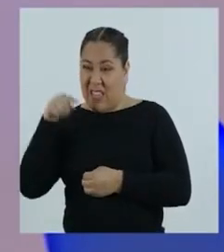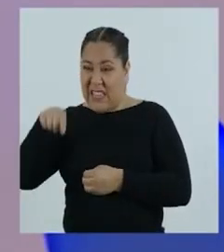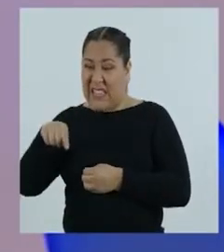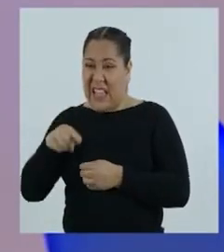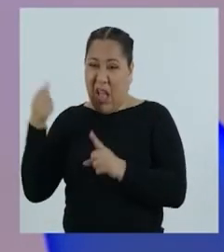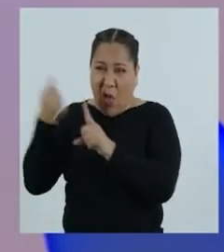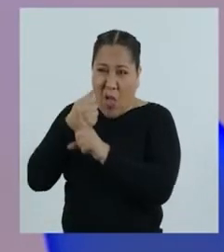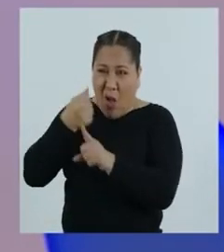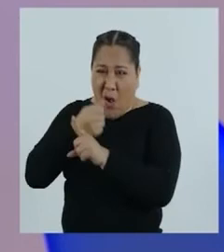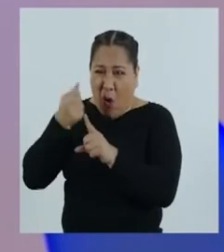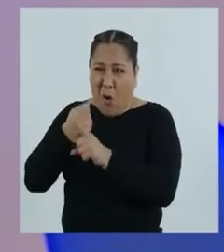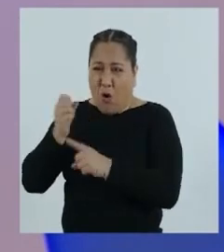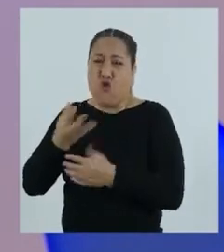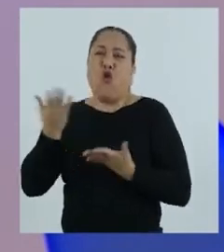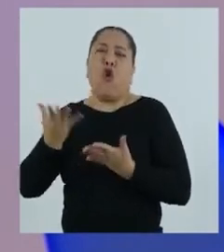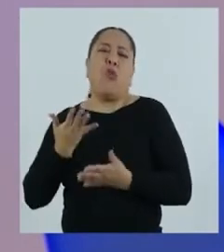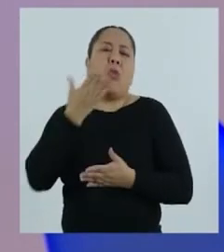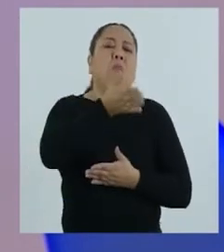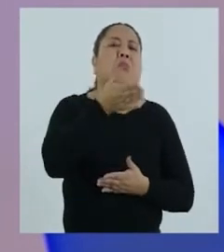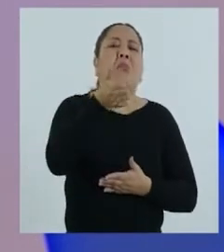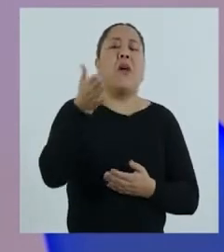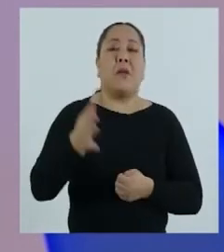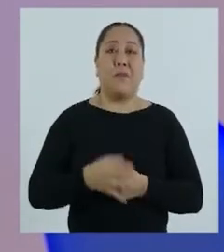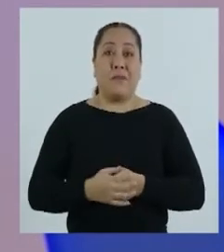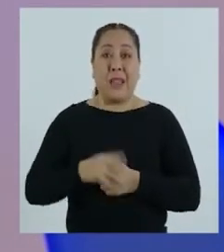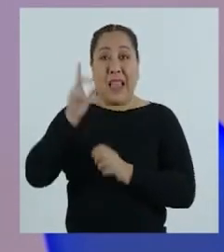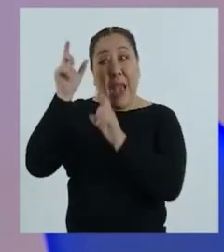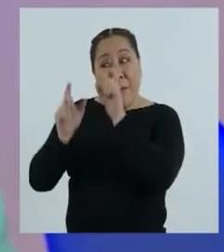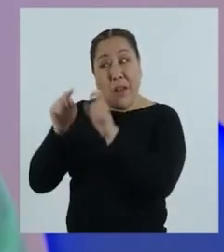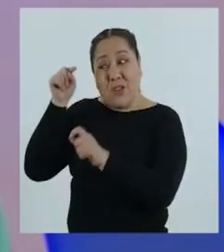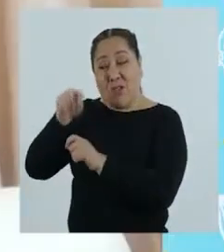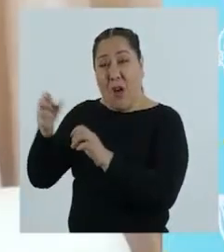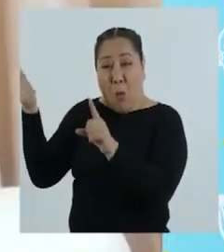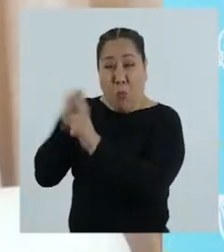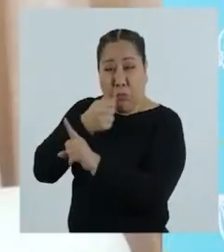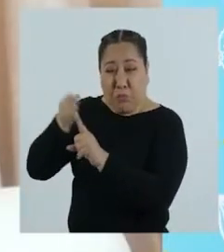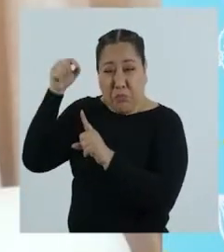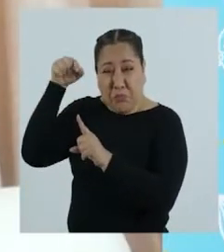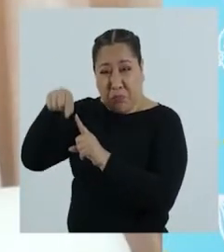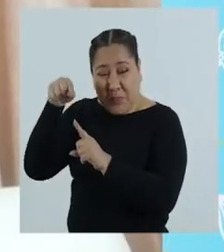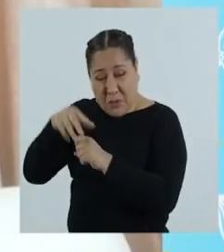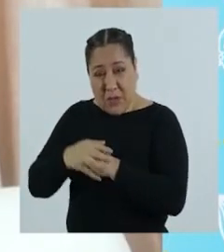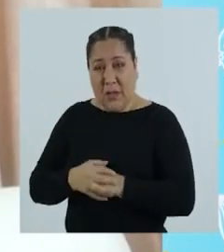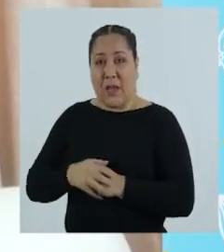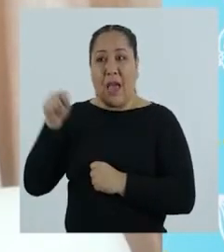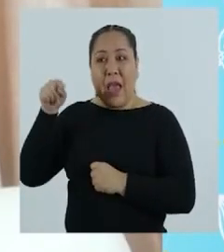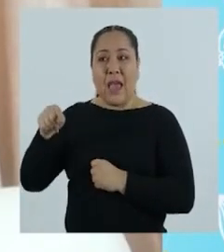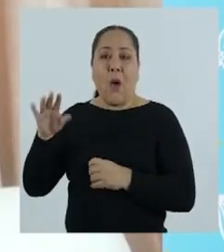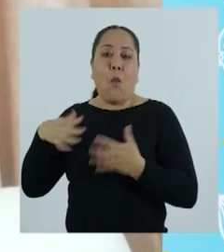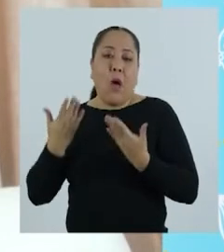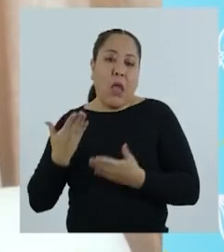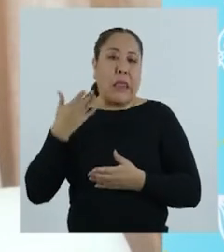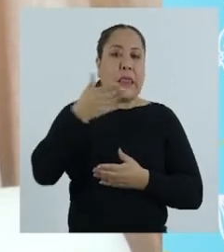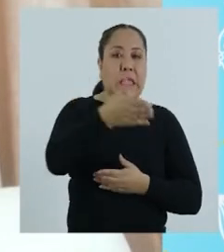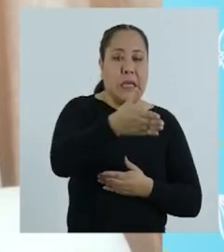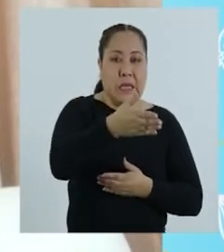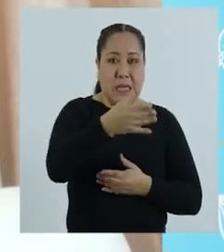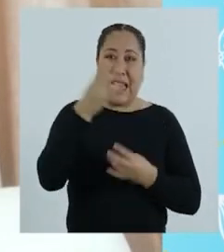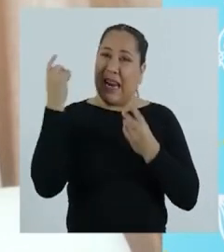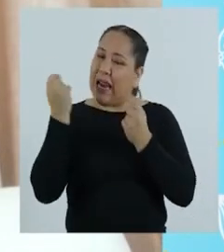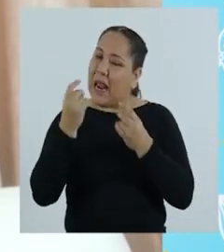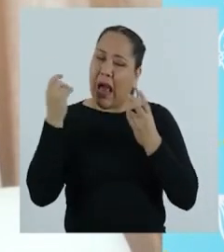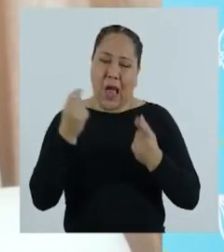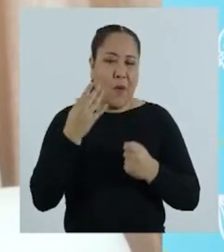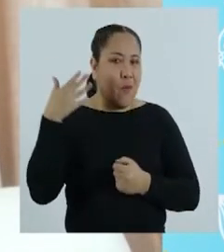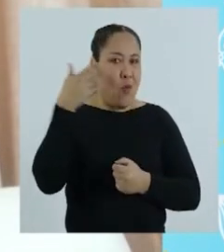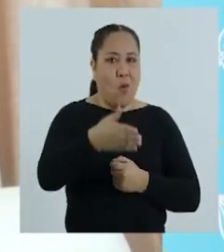puede recurrir una persona que está sufriendo maltrato o violencia? Las personas que están sufriendo maltrato o violencia